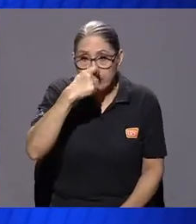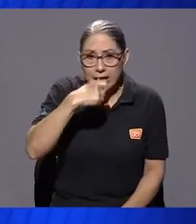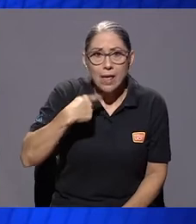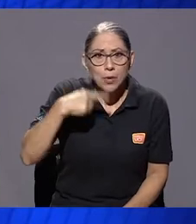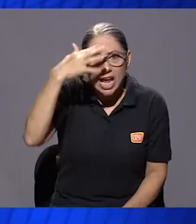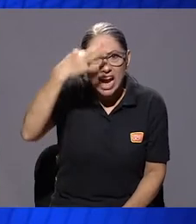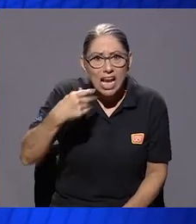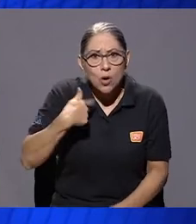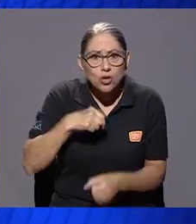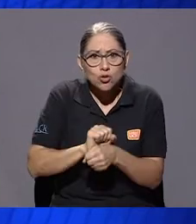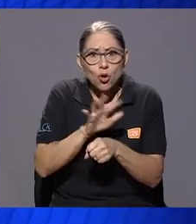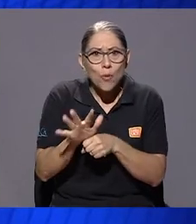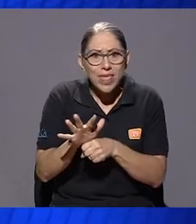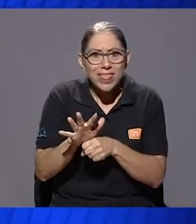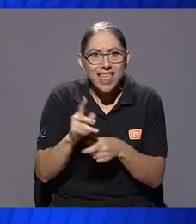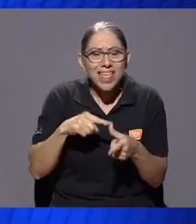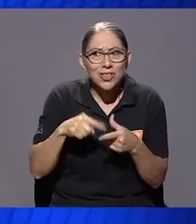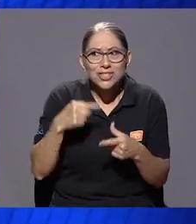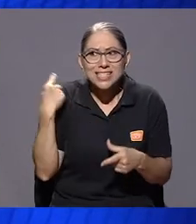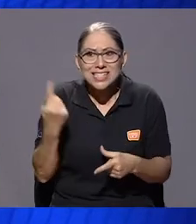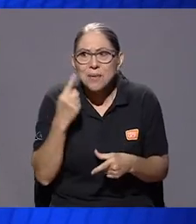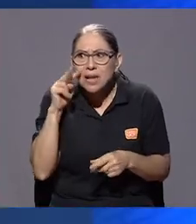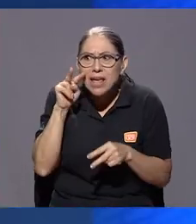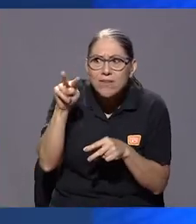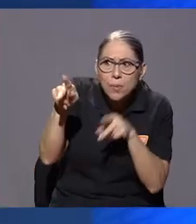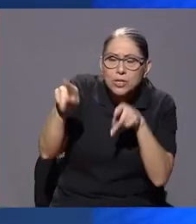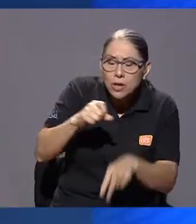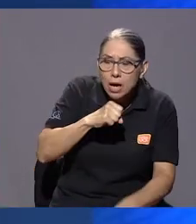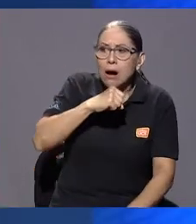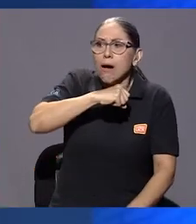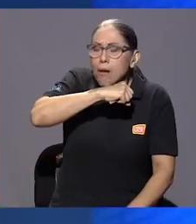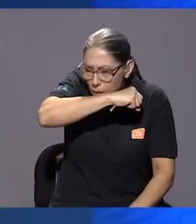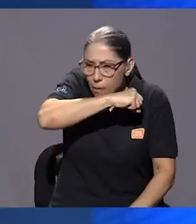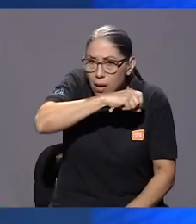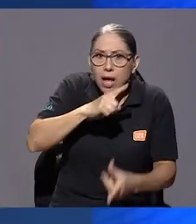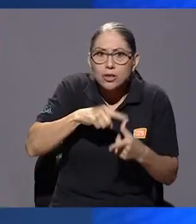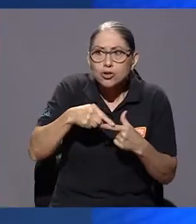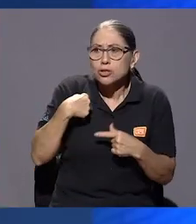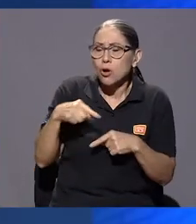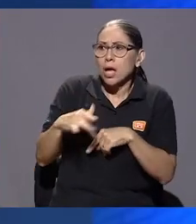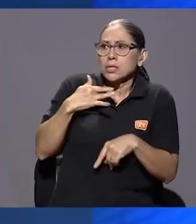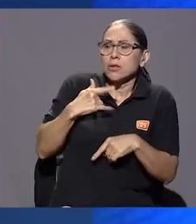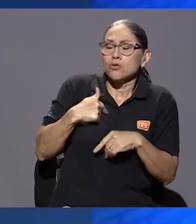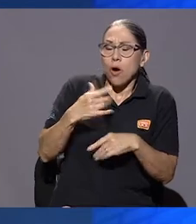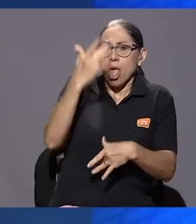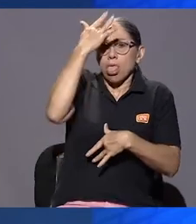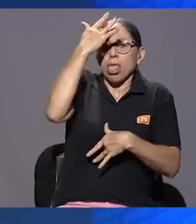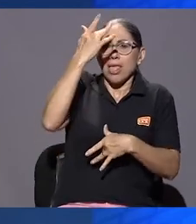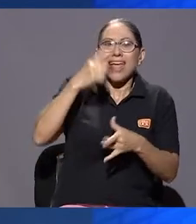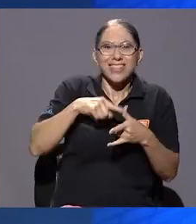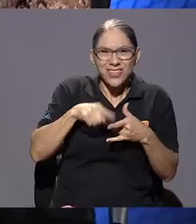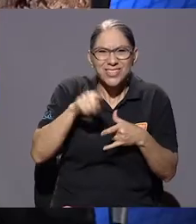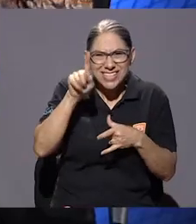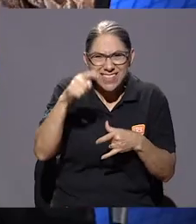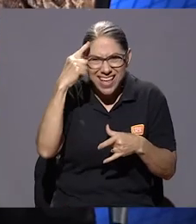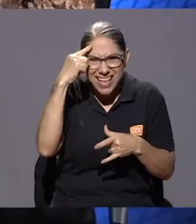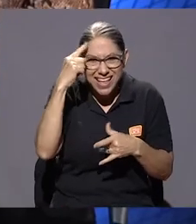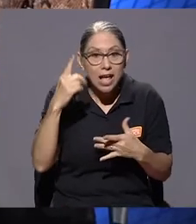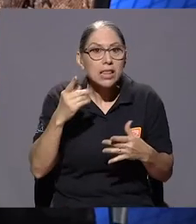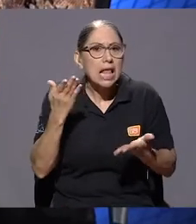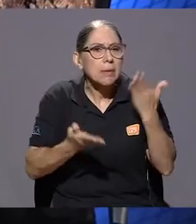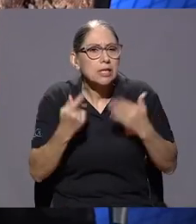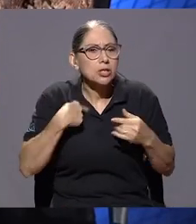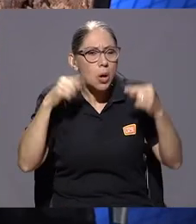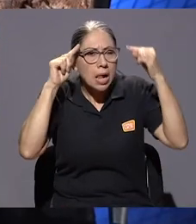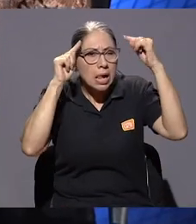¿verdad? Porque entonces yo cada vez que va alguien estornando, yo ya me enfermo. Entonces también hay que prestarle atención a eso. Paso con mucho dolor de cabeza o mi sueño se